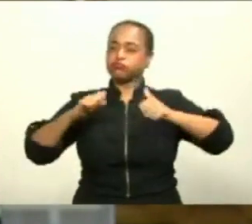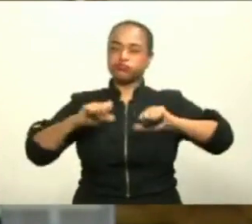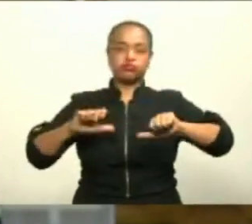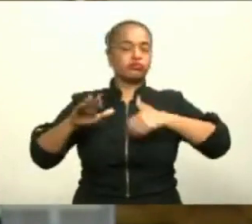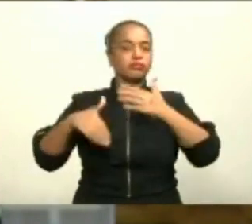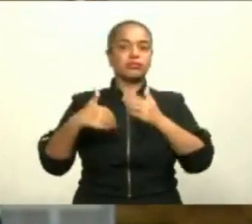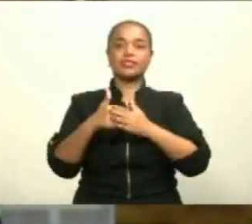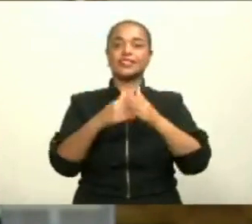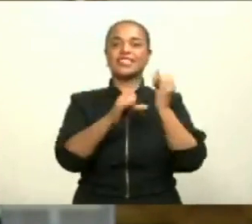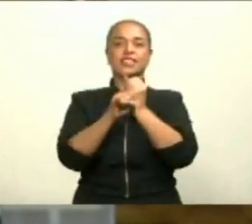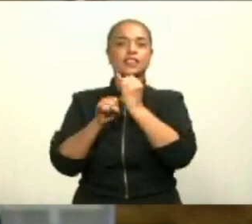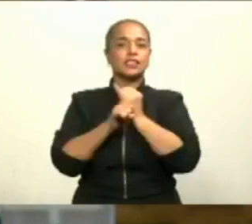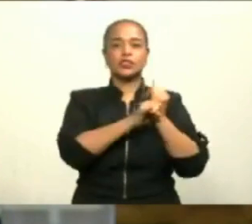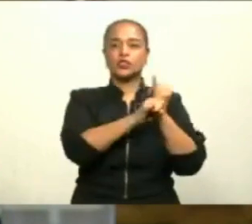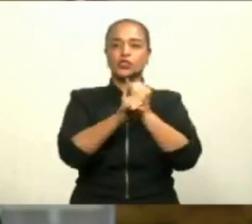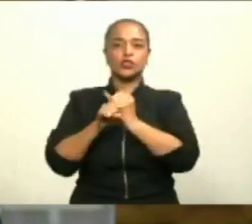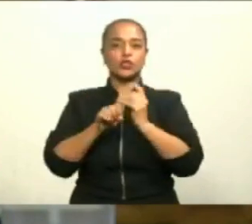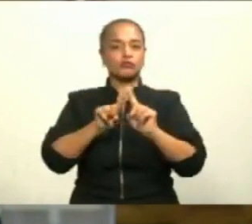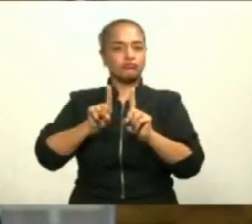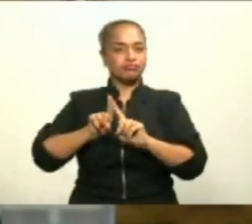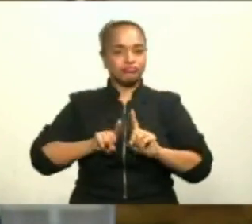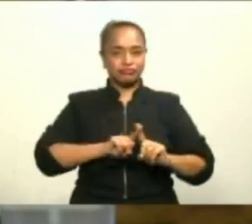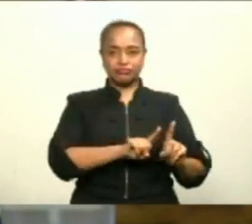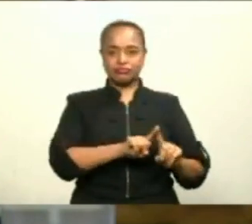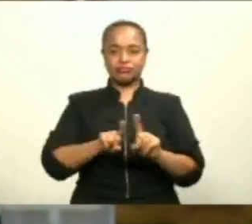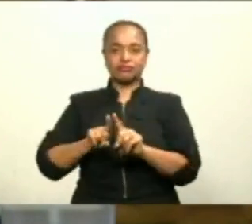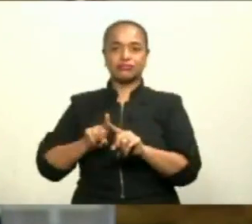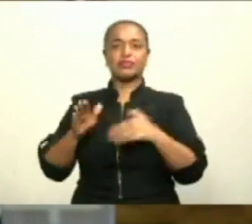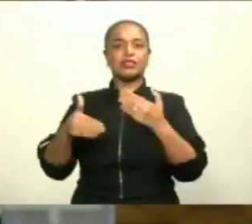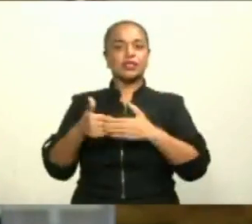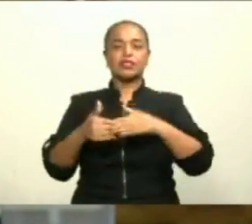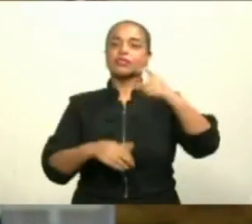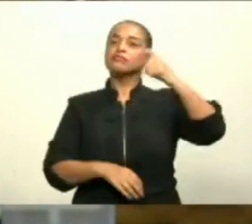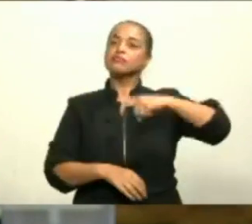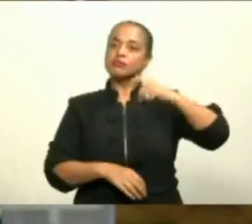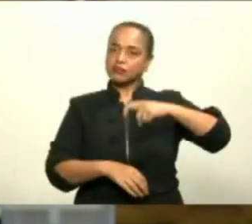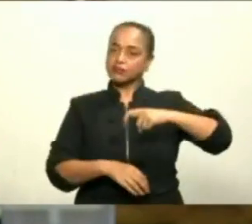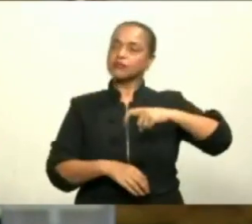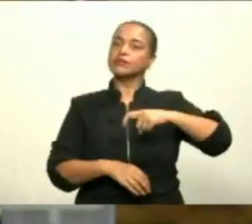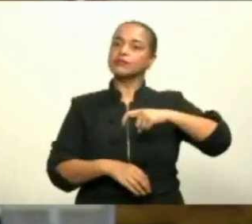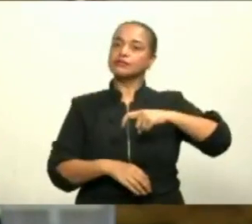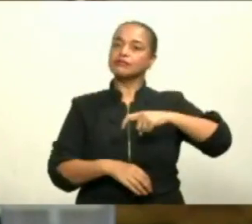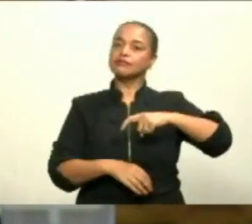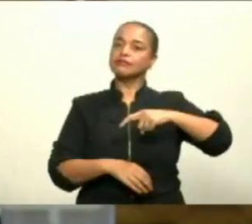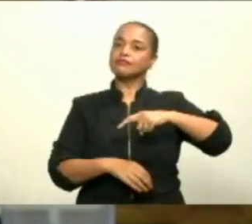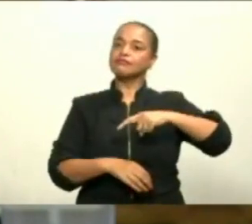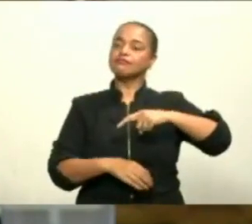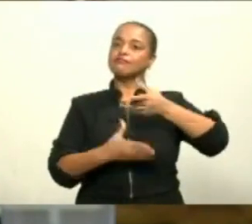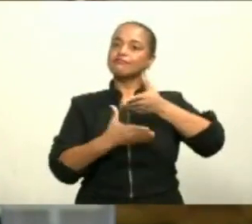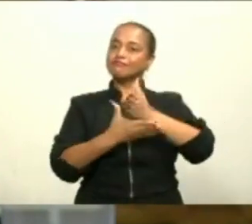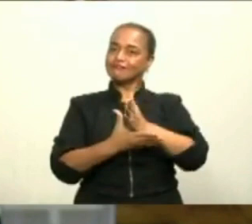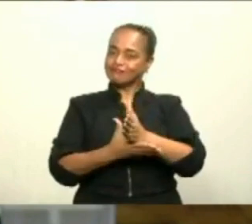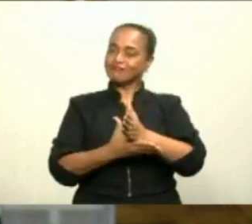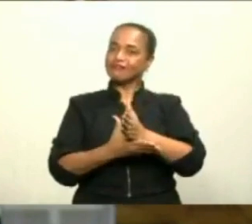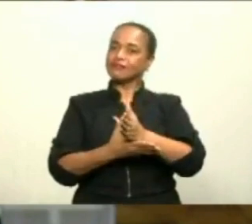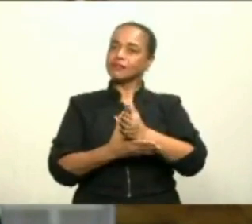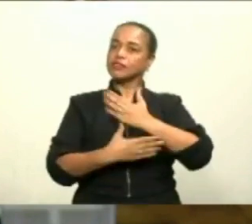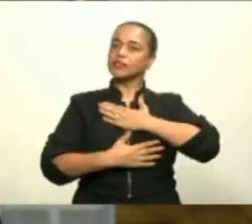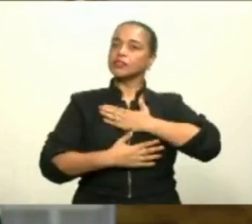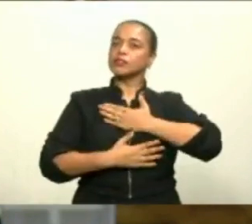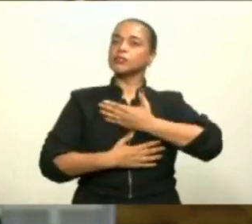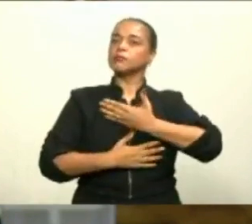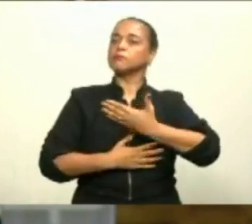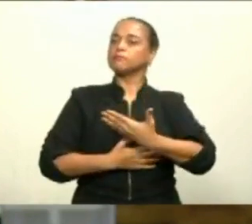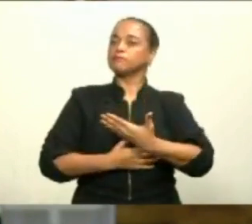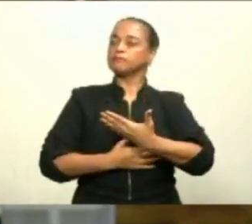Particularmente es necesario y oportuno destacar la disposición de